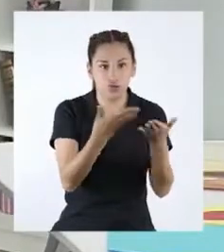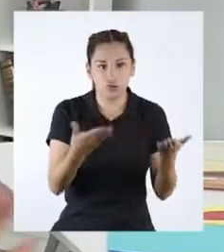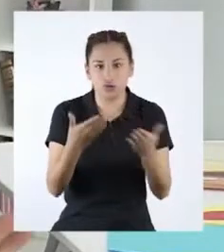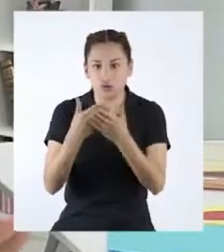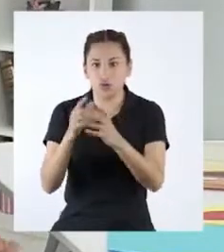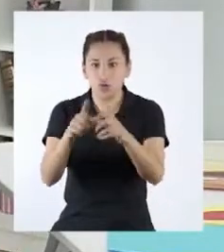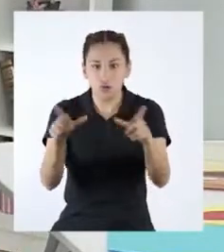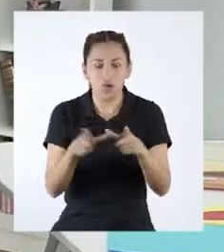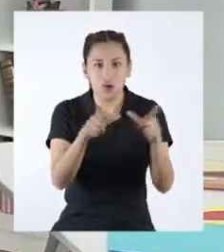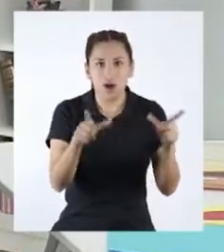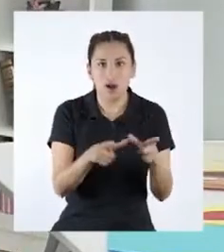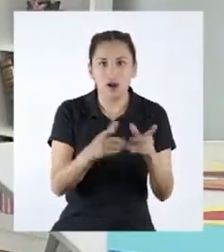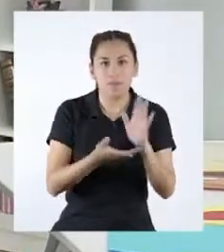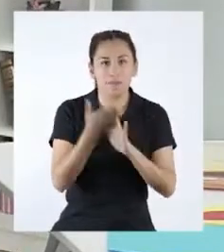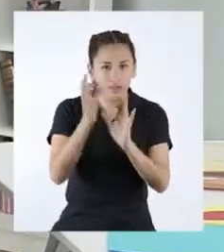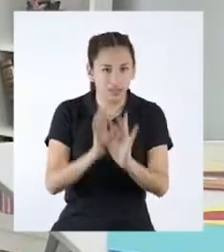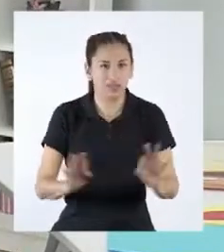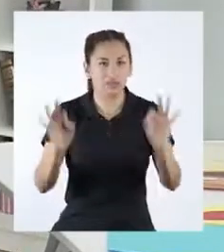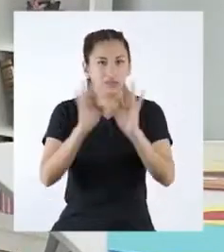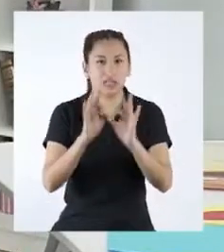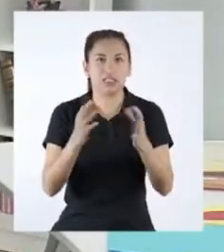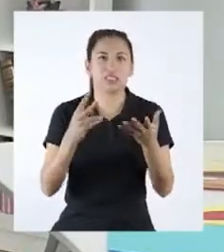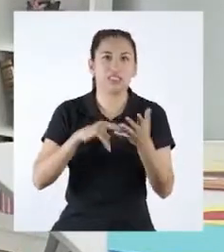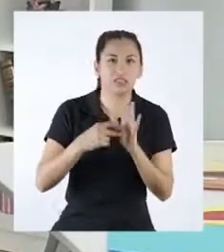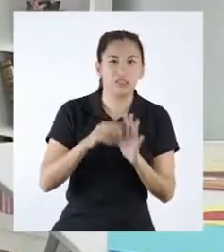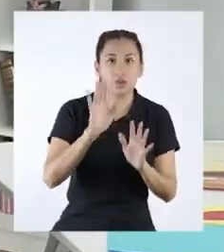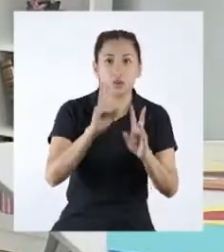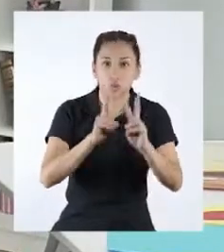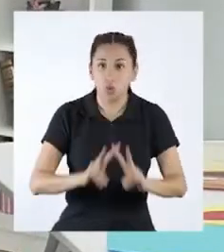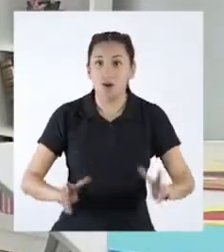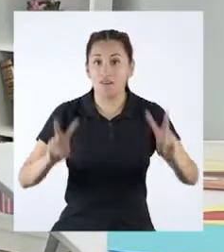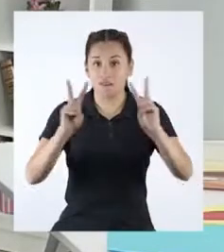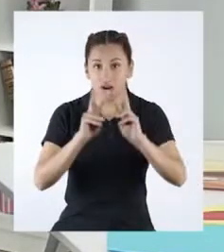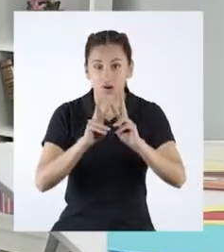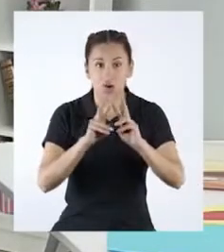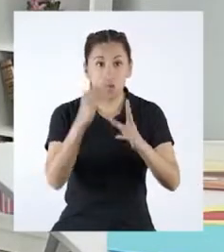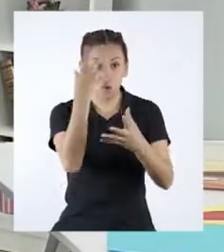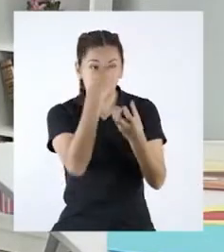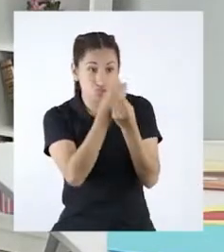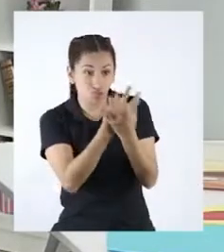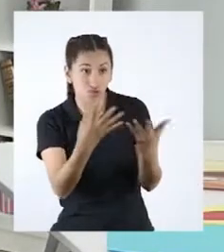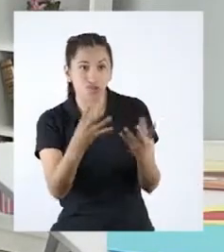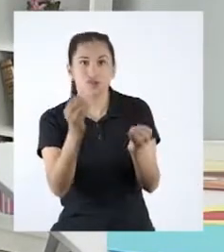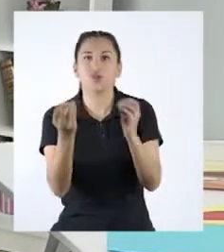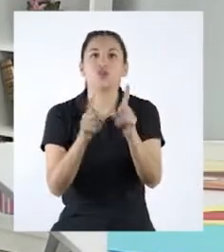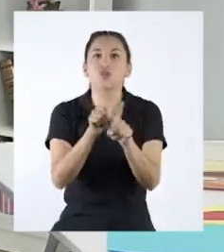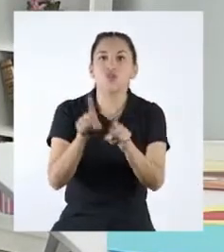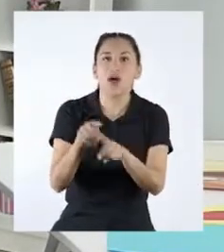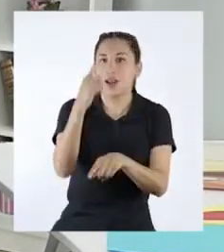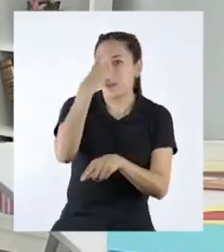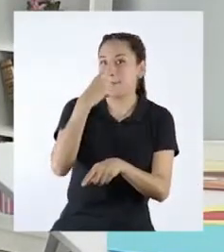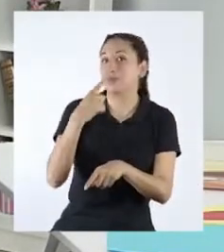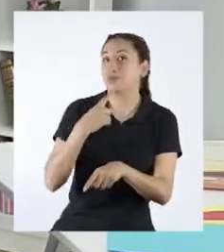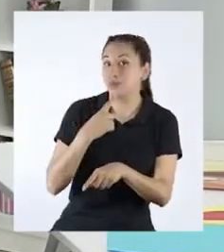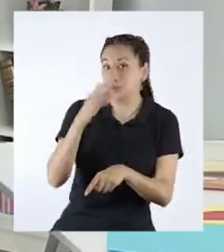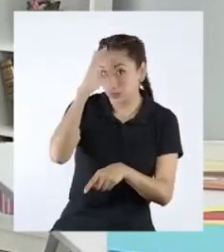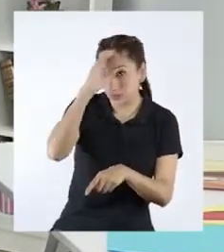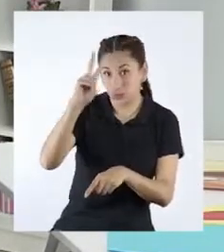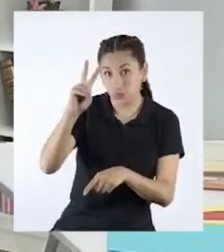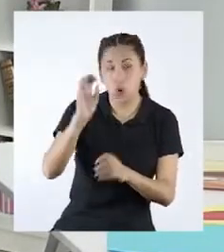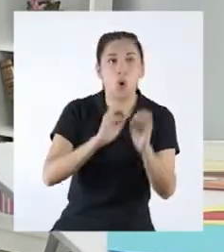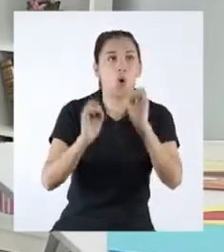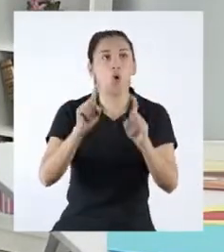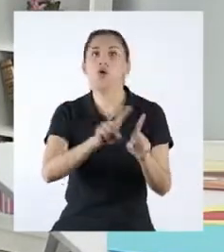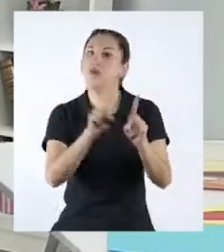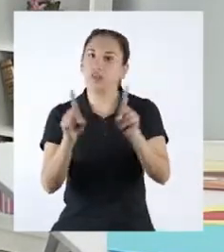más importantes para denominar un patrimonio natural, entonces son su valor estético, como Machu Picchu, o el que sea un